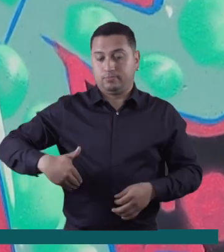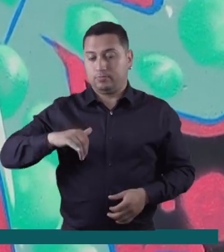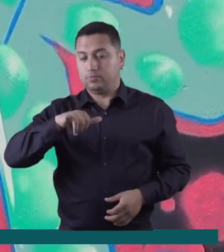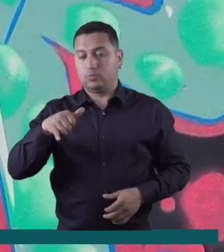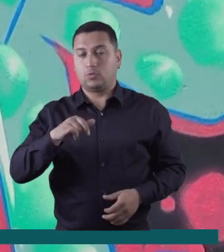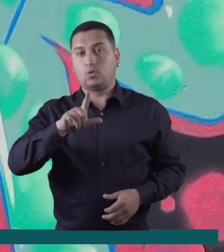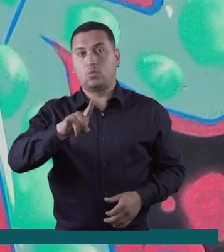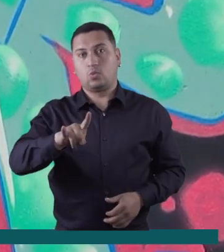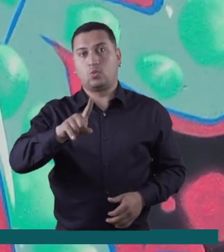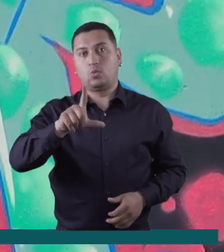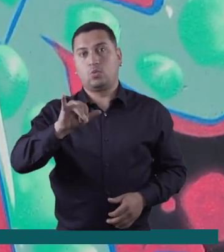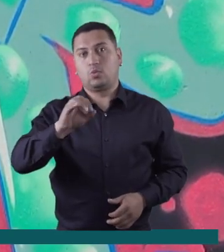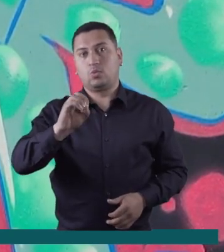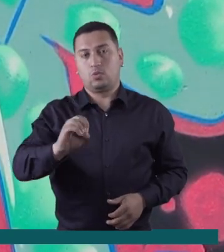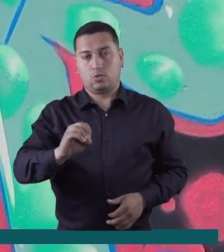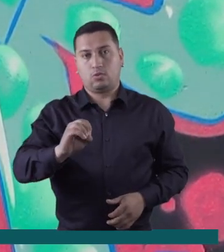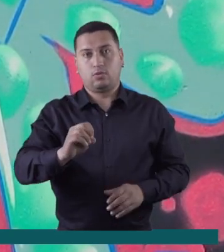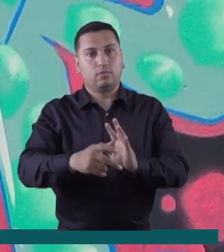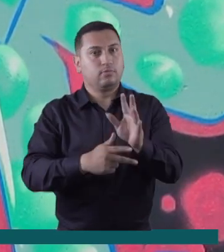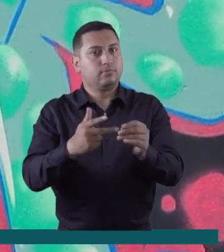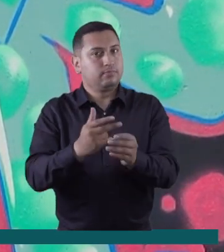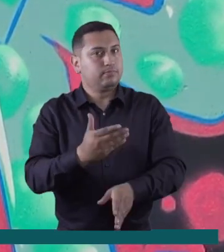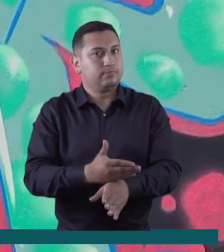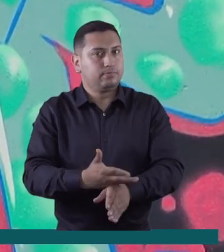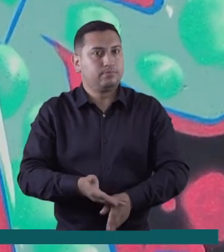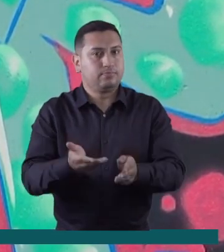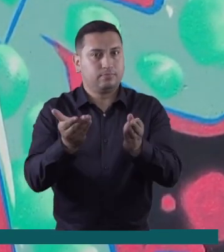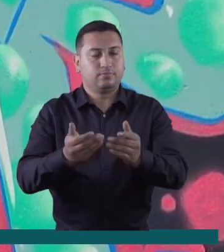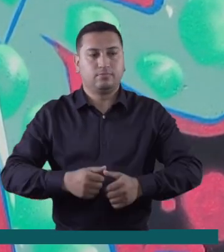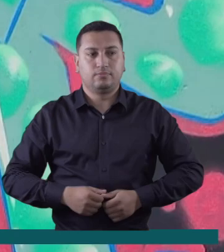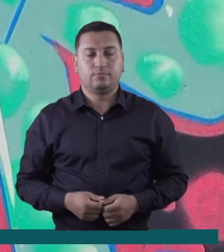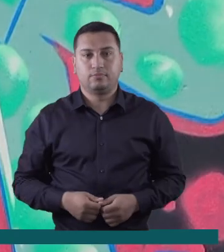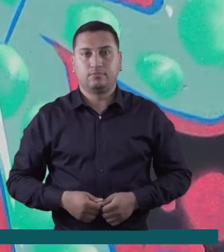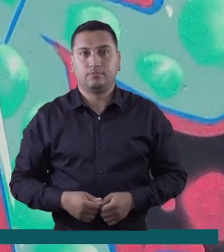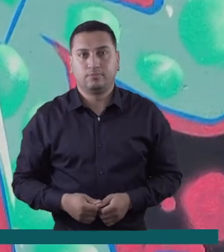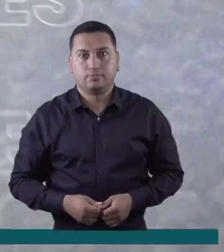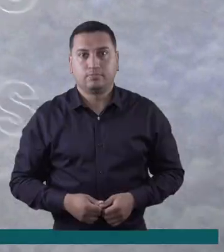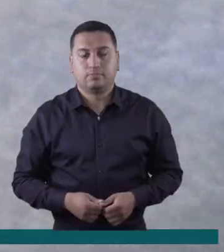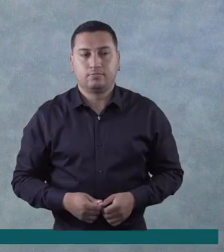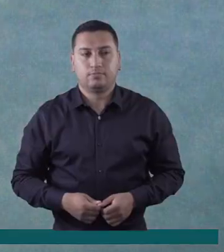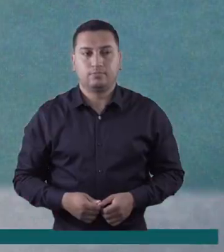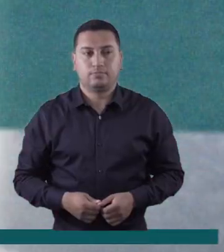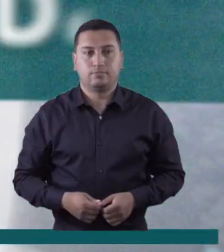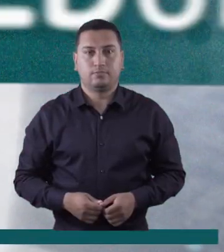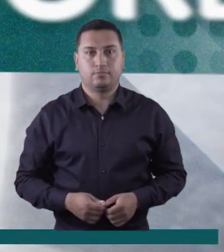Desde San José del Guaviare, informó Julio Ernesto Velázquez Arango, para Enlace 13.